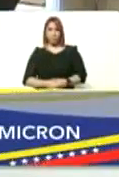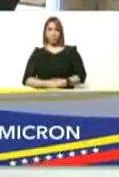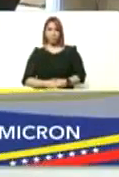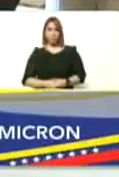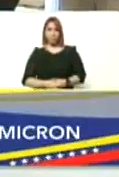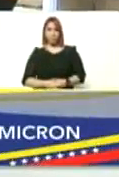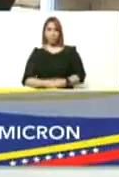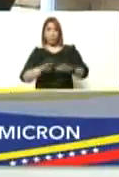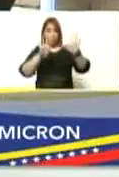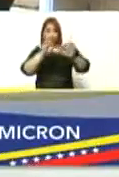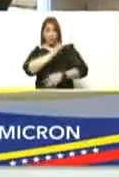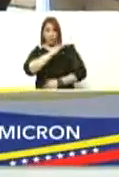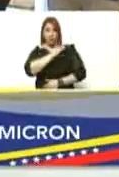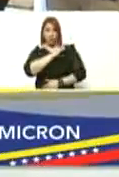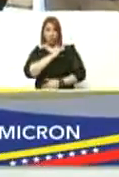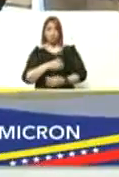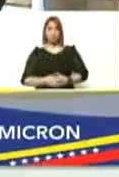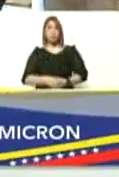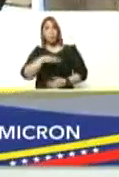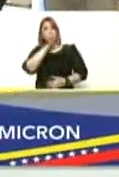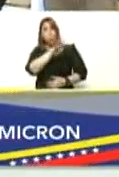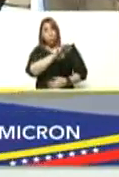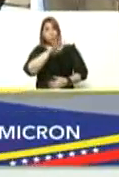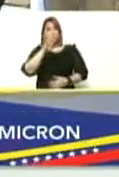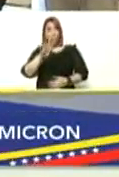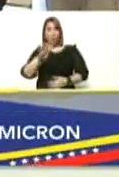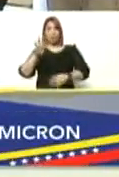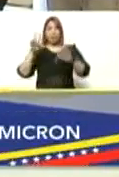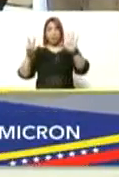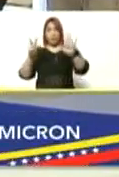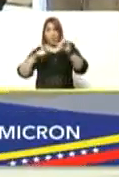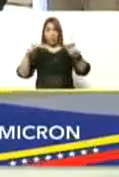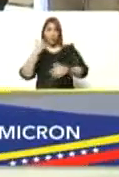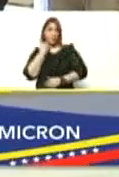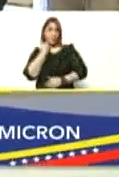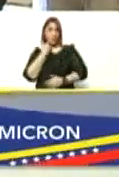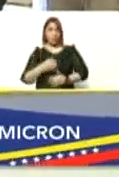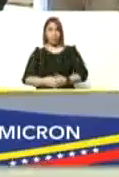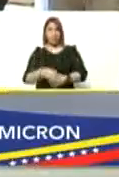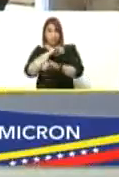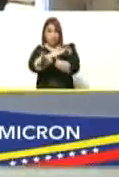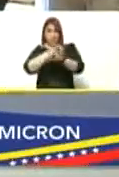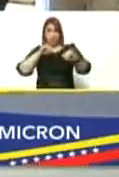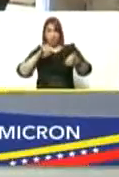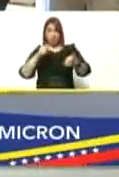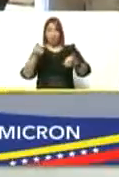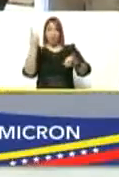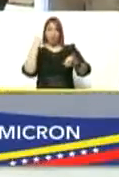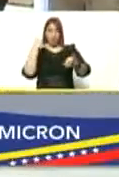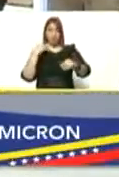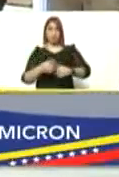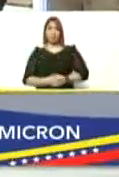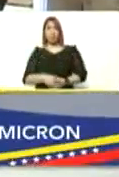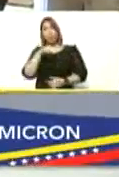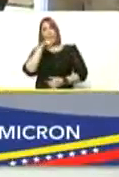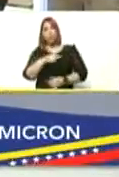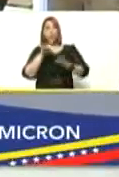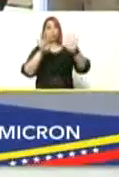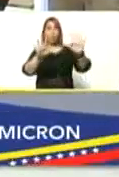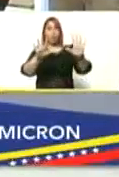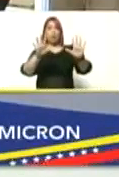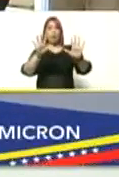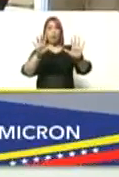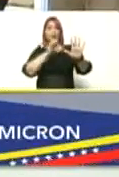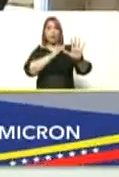el nueve de enero cuatrocientos cuarenta y siete y ya ayer lunes diez de enero